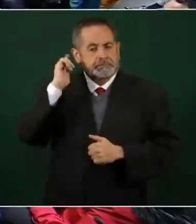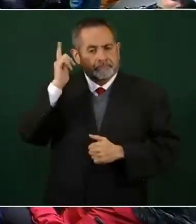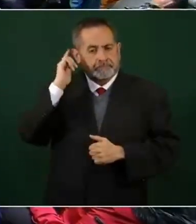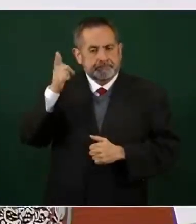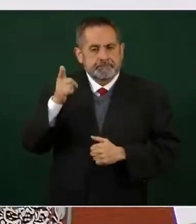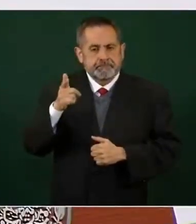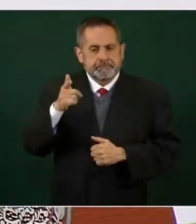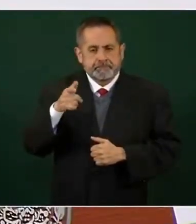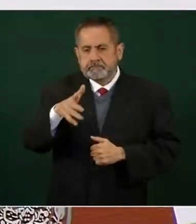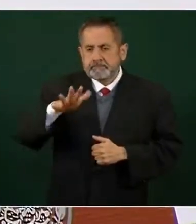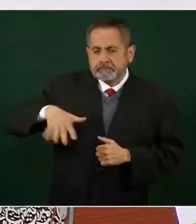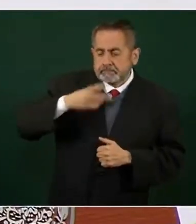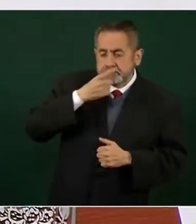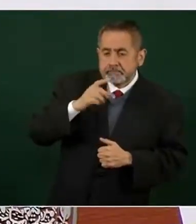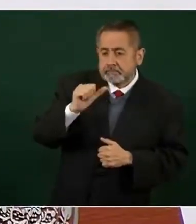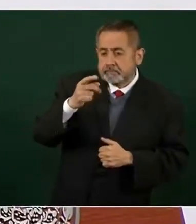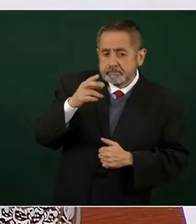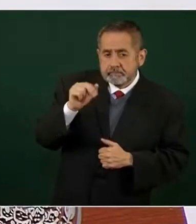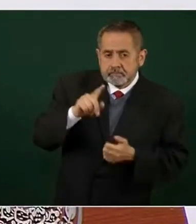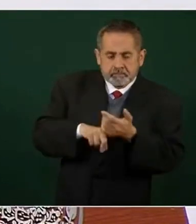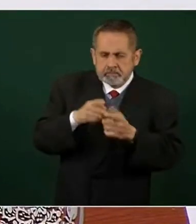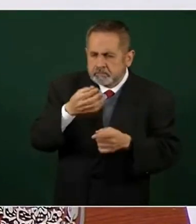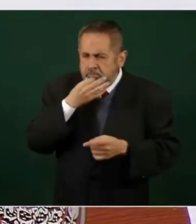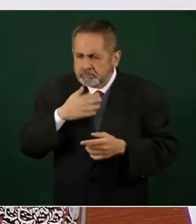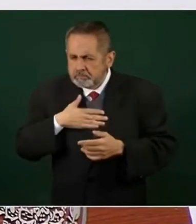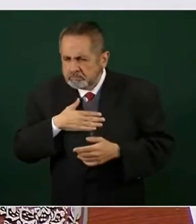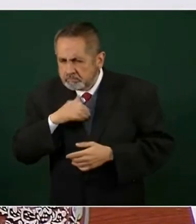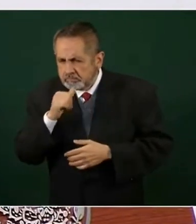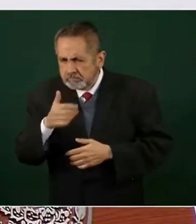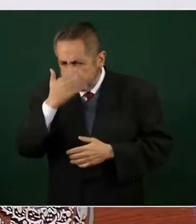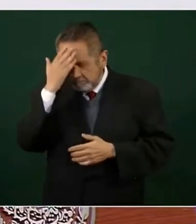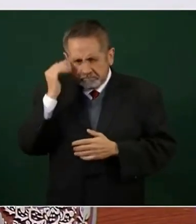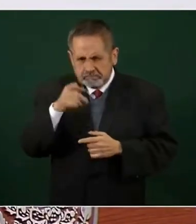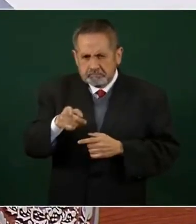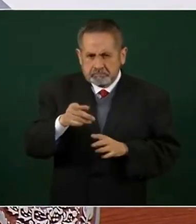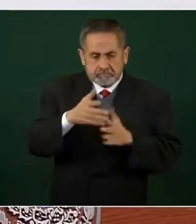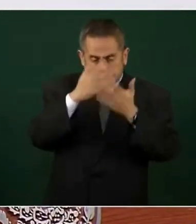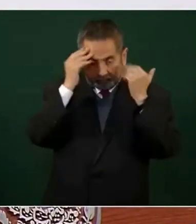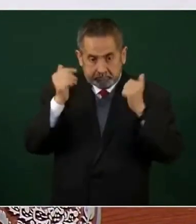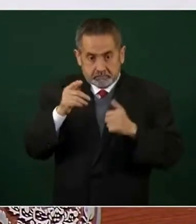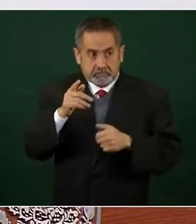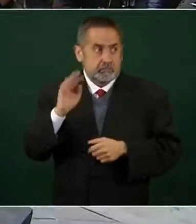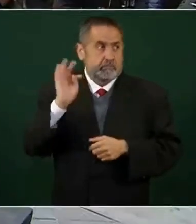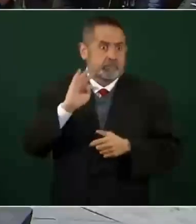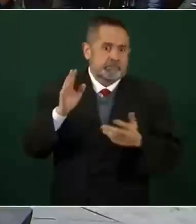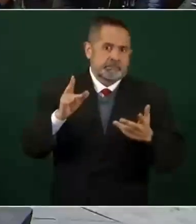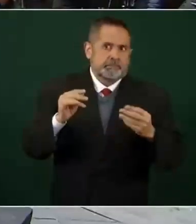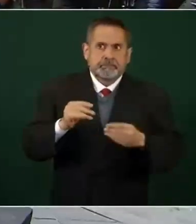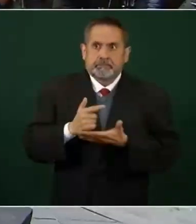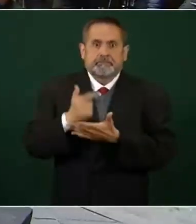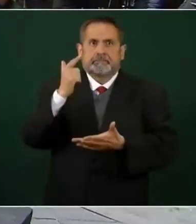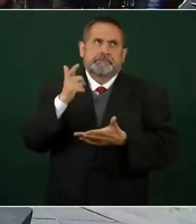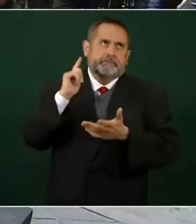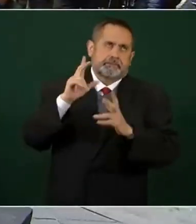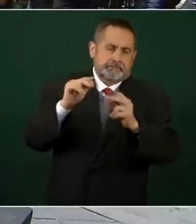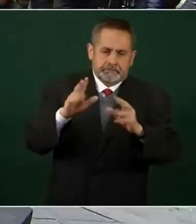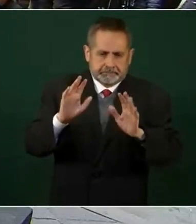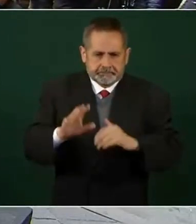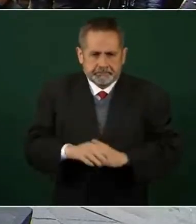y lo que dices del amparo, porque no tenía yo información, no sea tan grave,